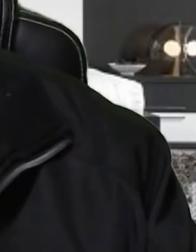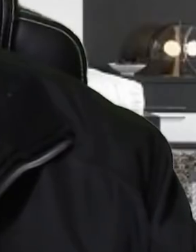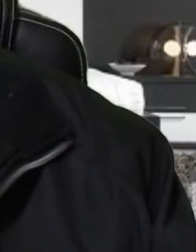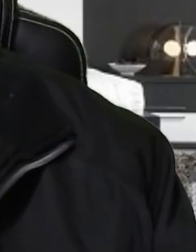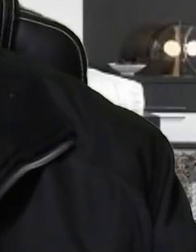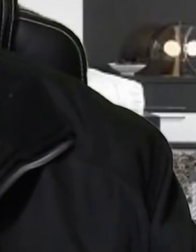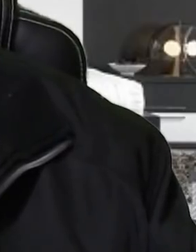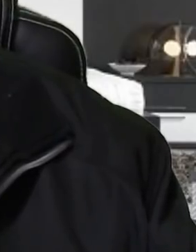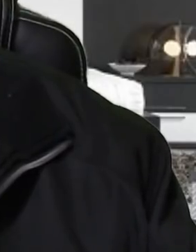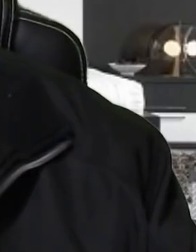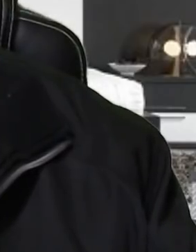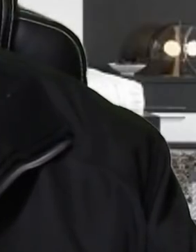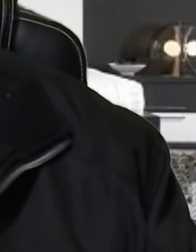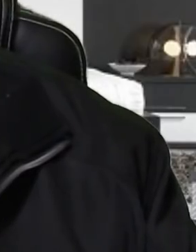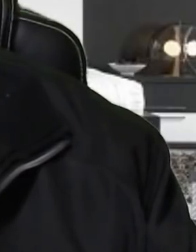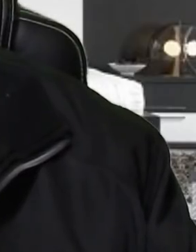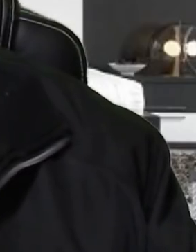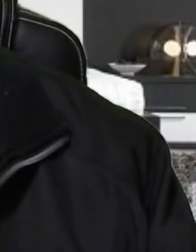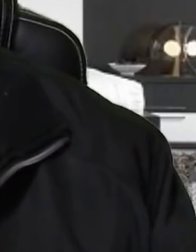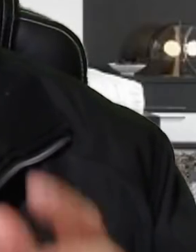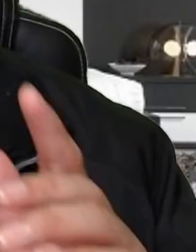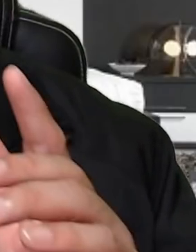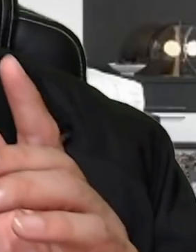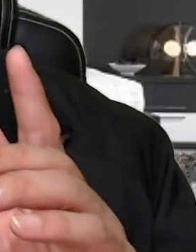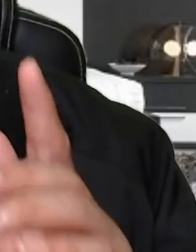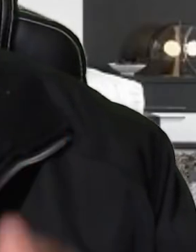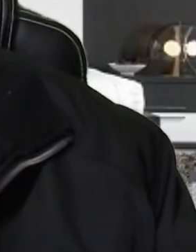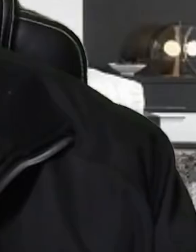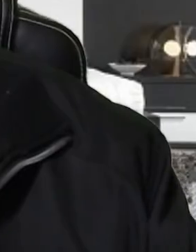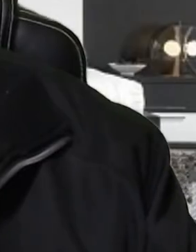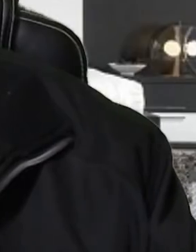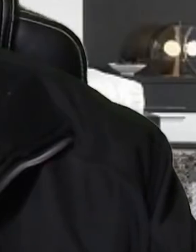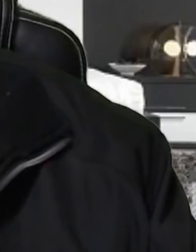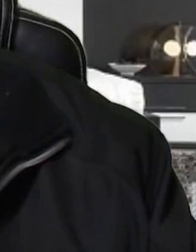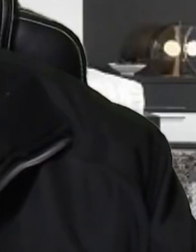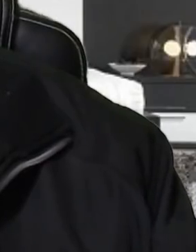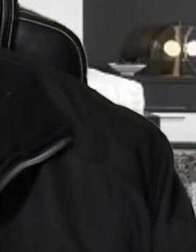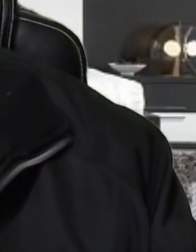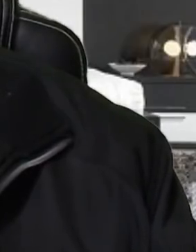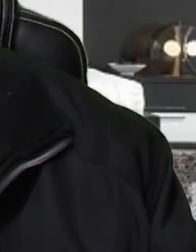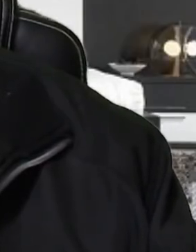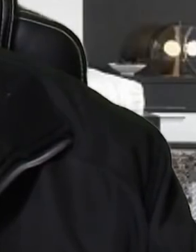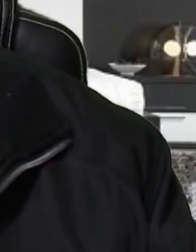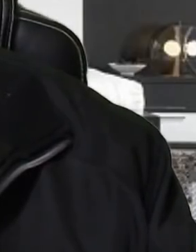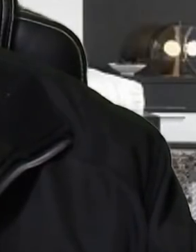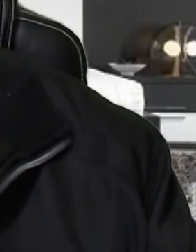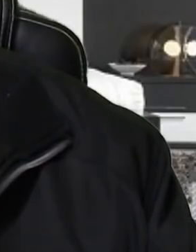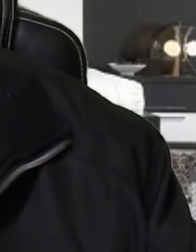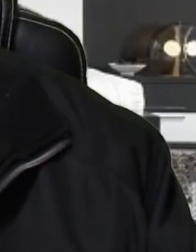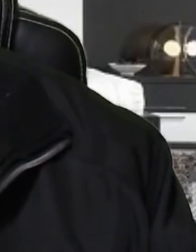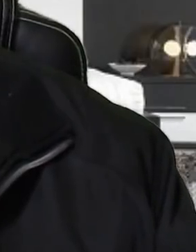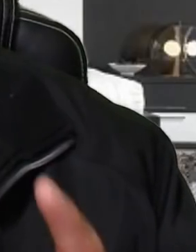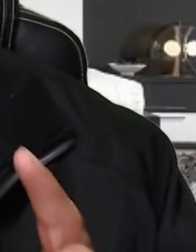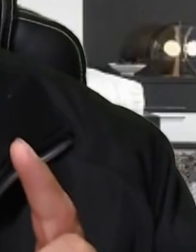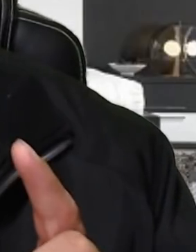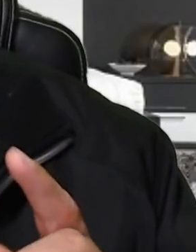quieran comprar la vacuna en el extranjero, el presidente López Obrador no tiene ningún impedimento para que se